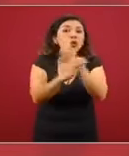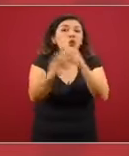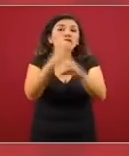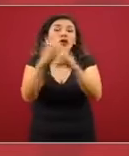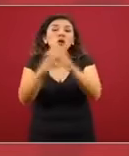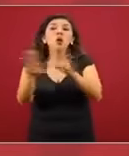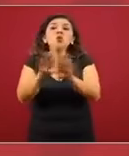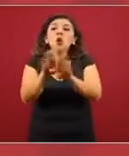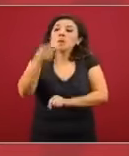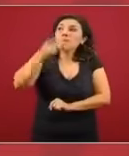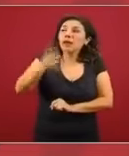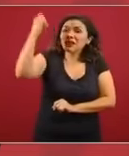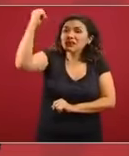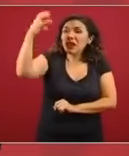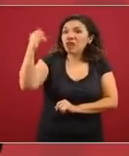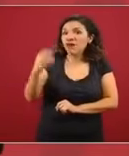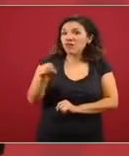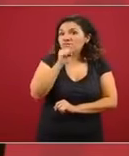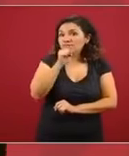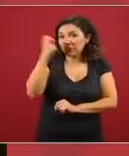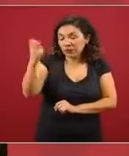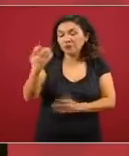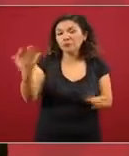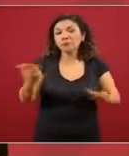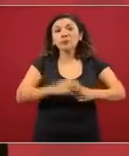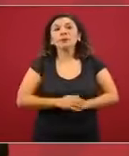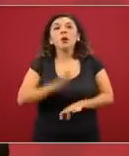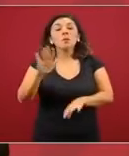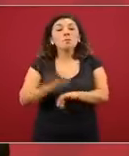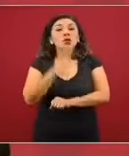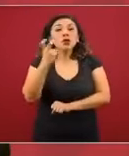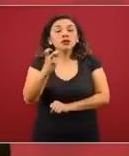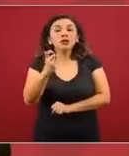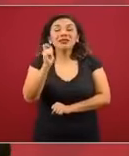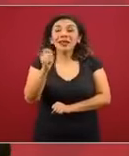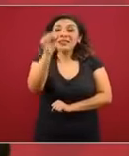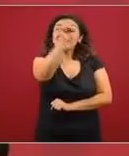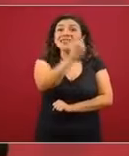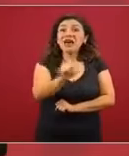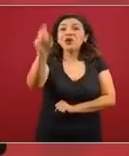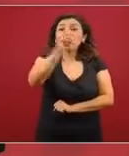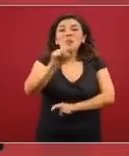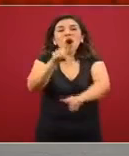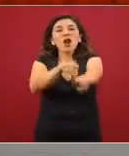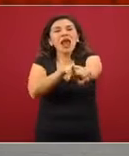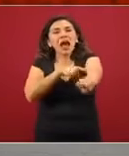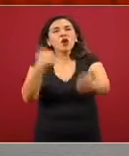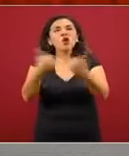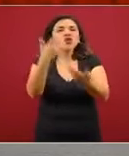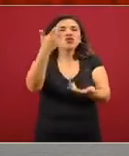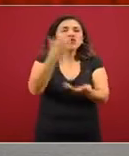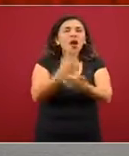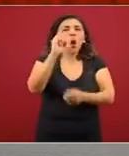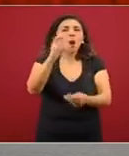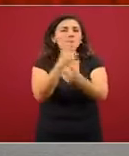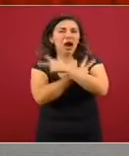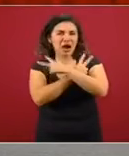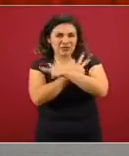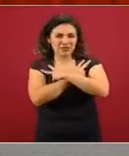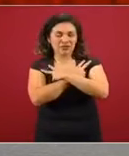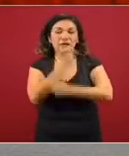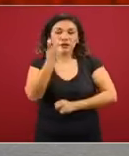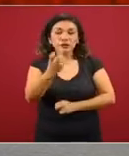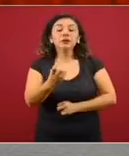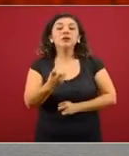semáforo. Por tal motivo, en materia de fines de semana largos y periodos vacacionales, el